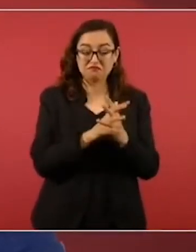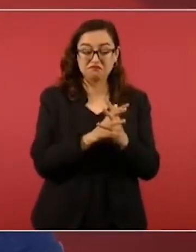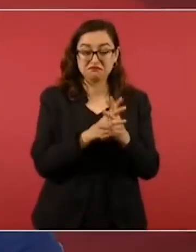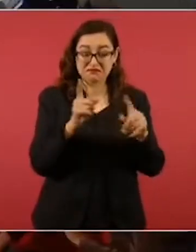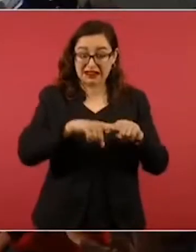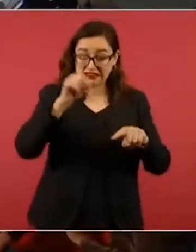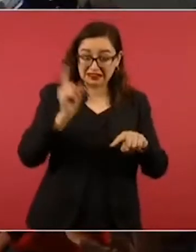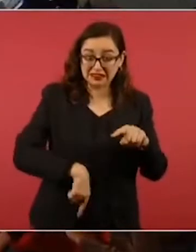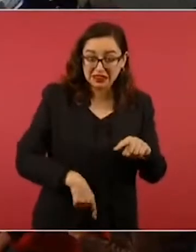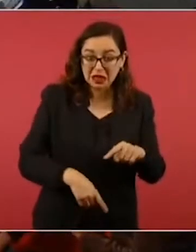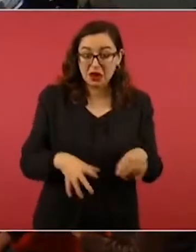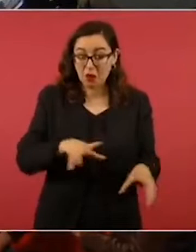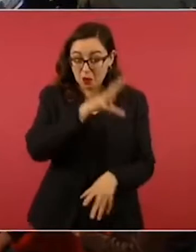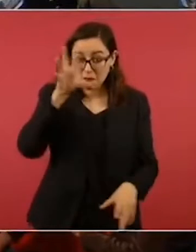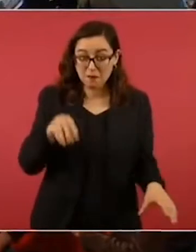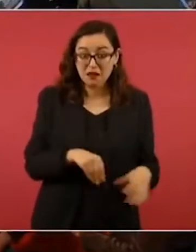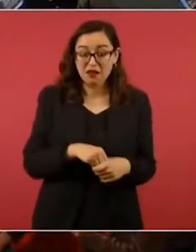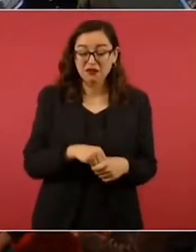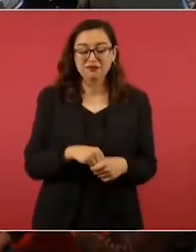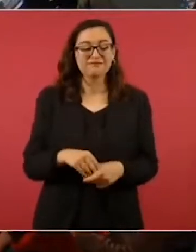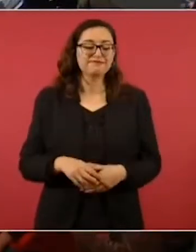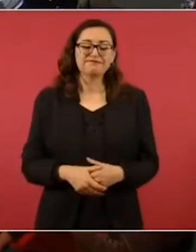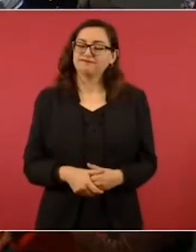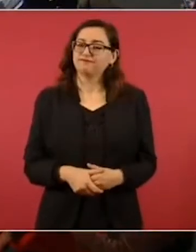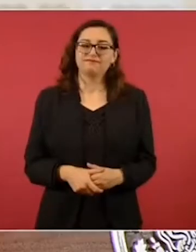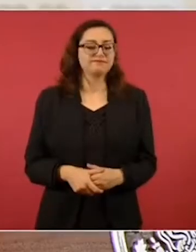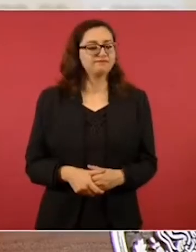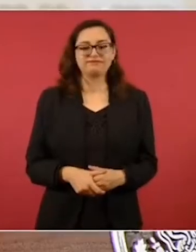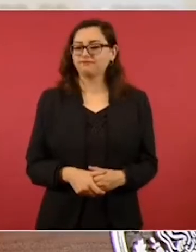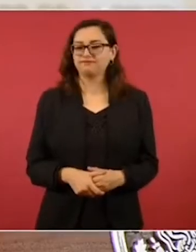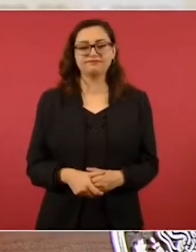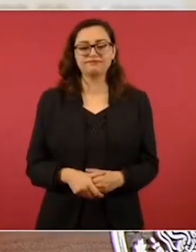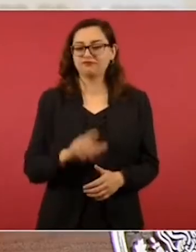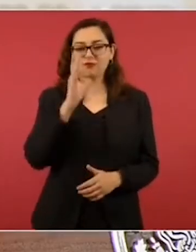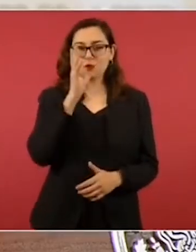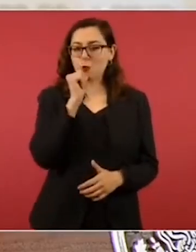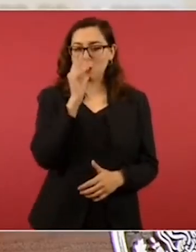pudo arrancar de raíz